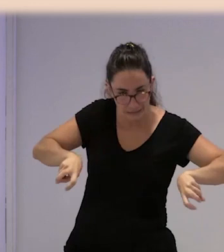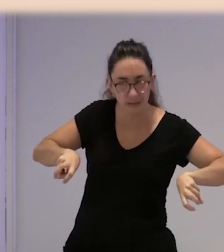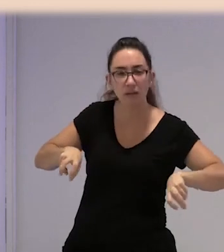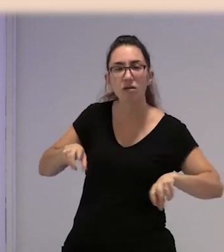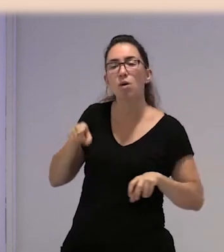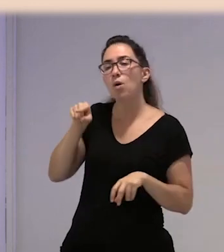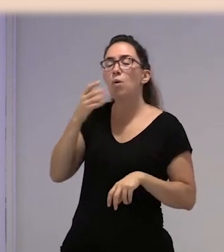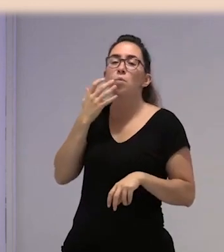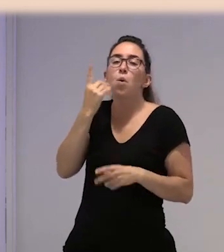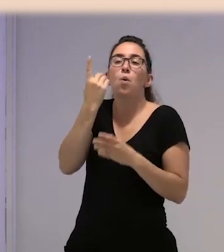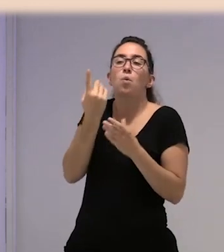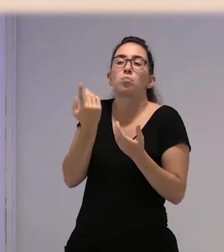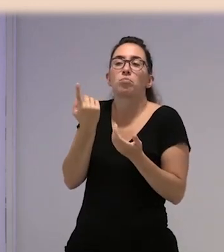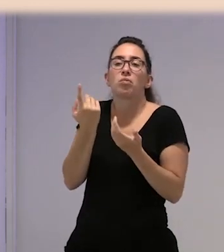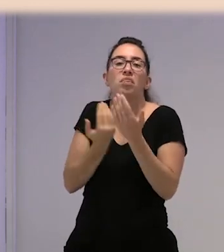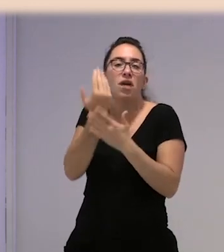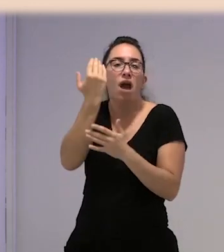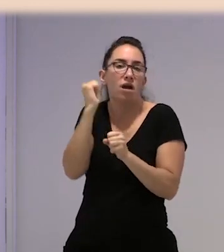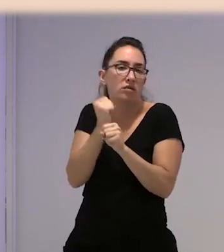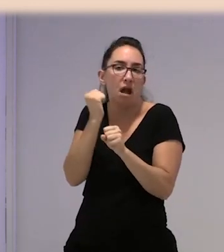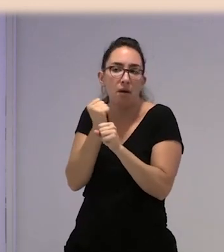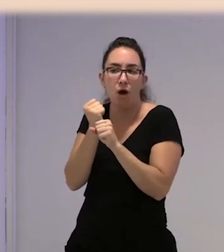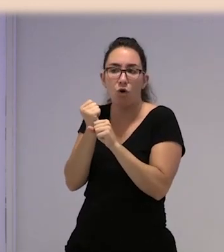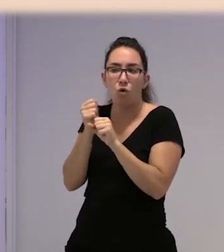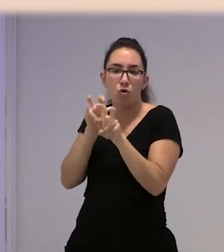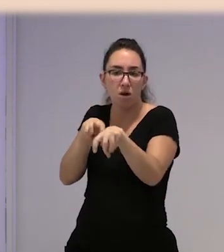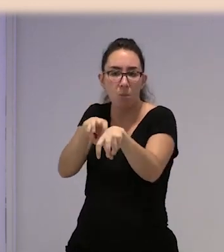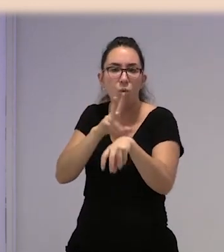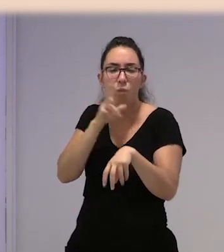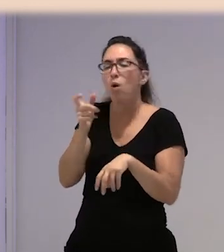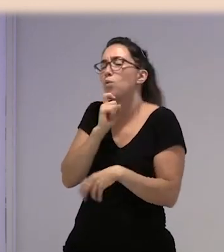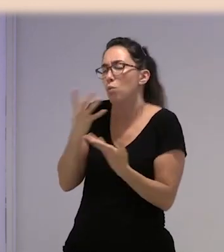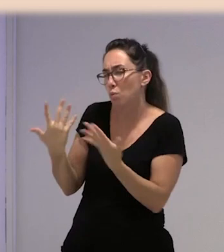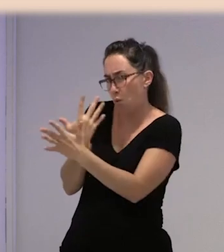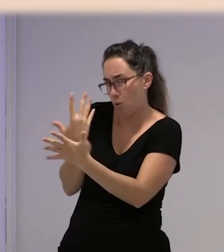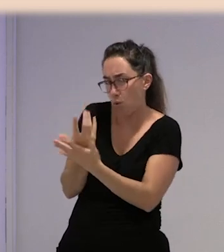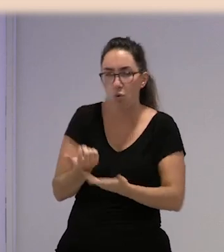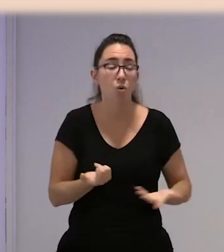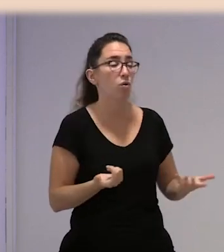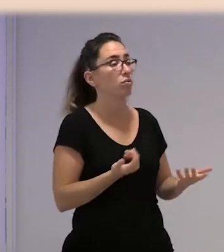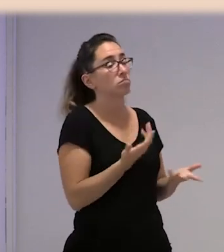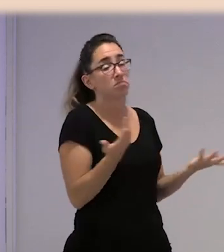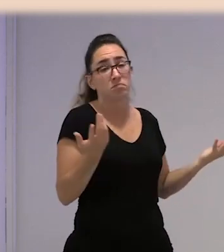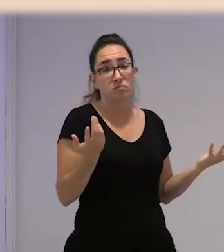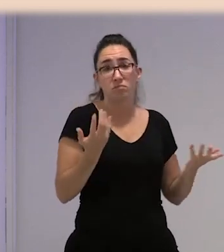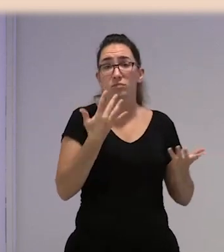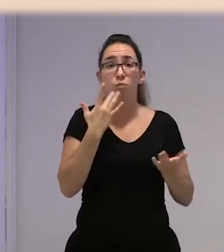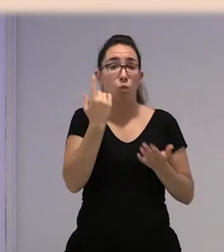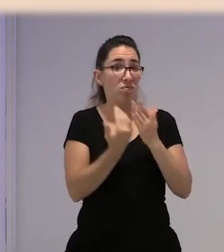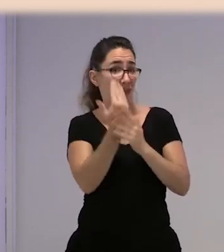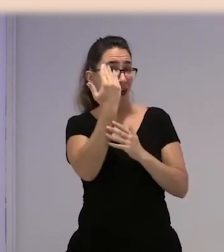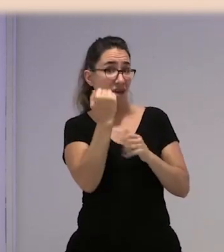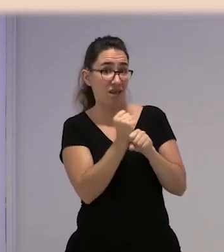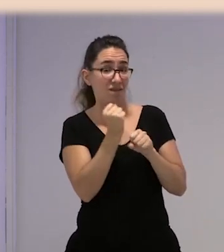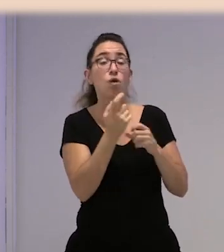¿cómo es un día de curro, una jornada laboral en el campo en Huelva? Bueno, básicamente el día de trabajo es